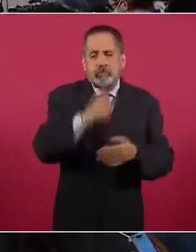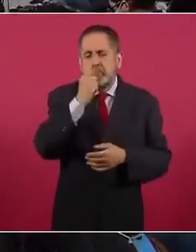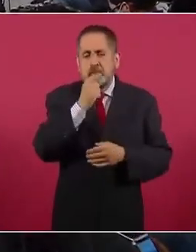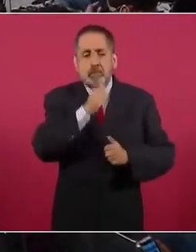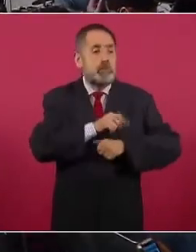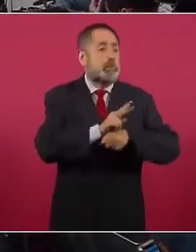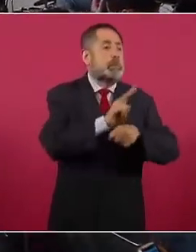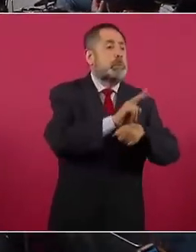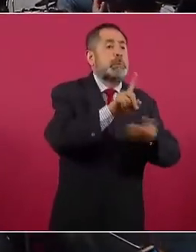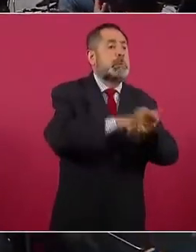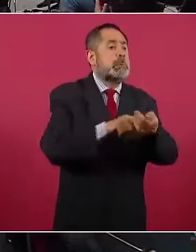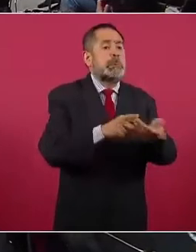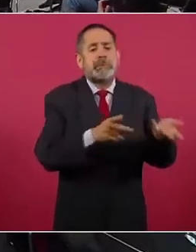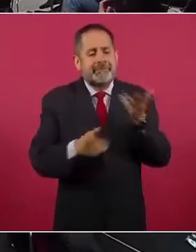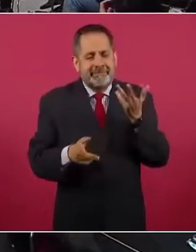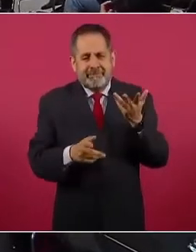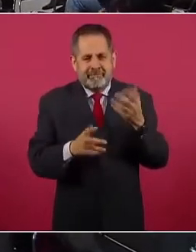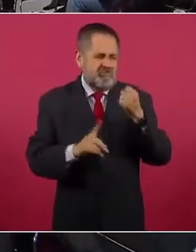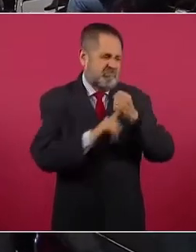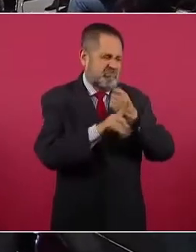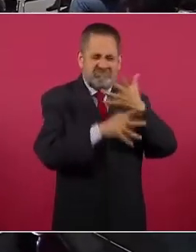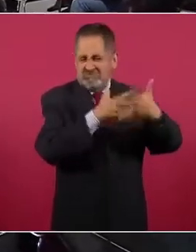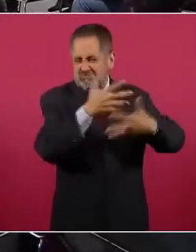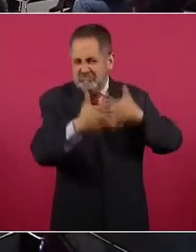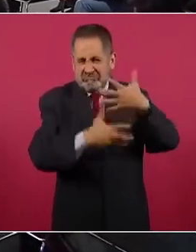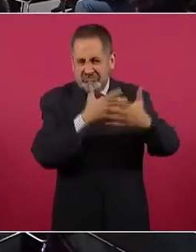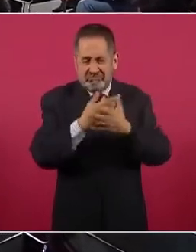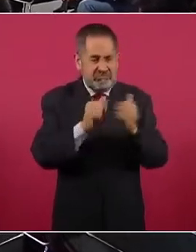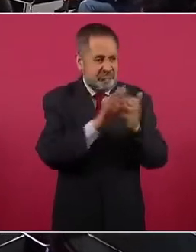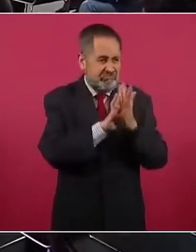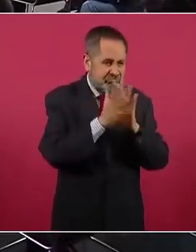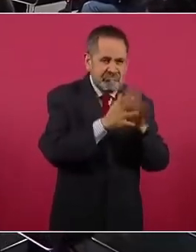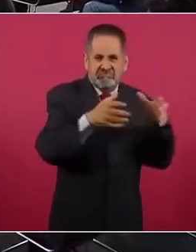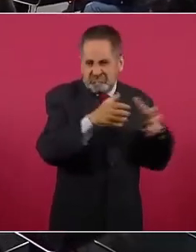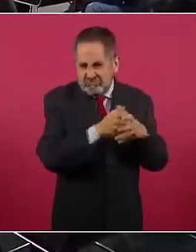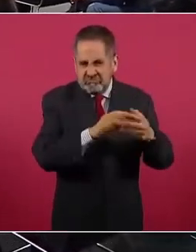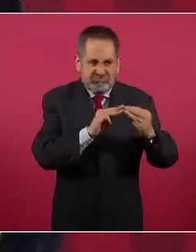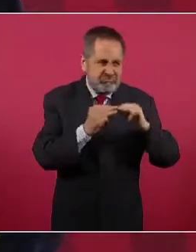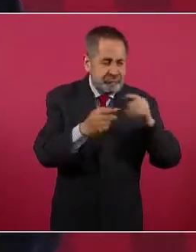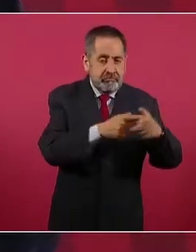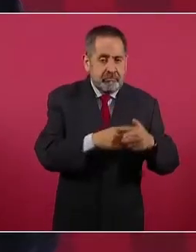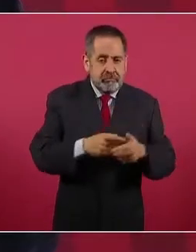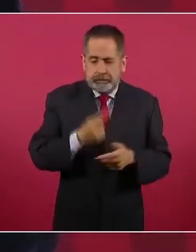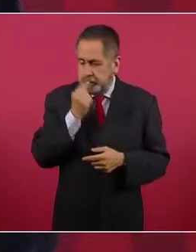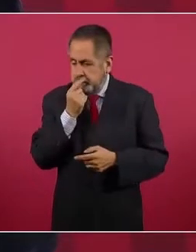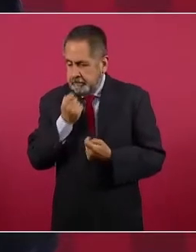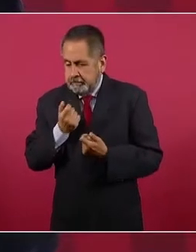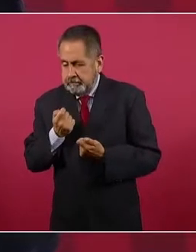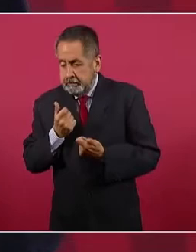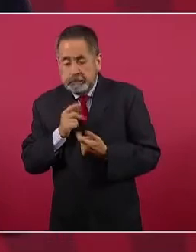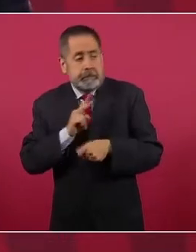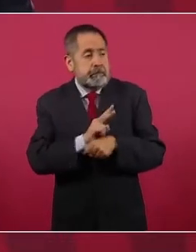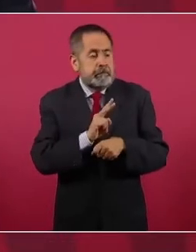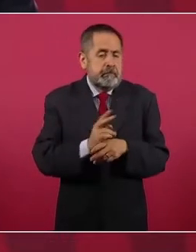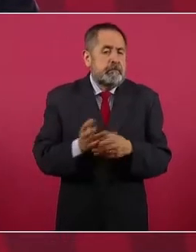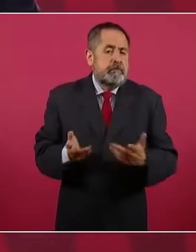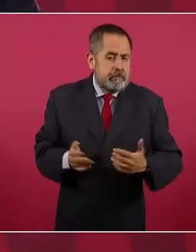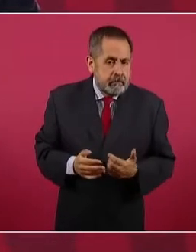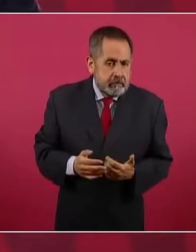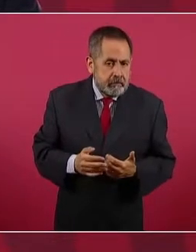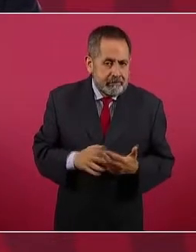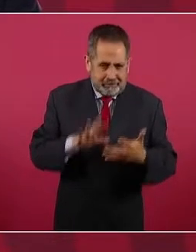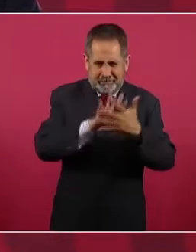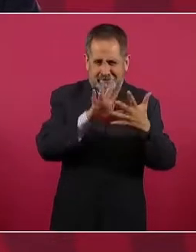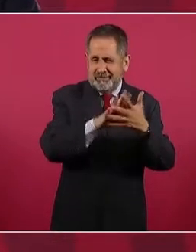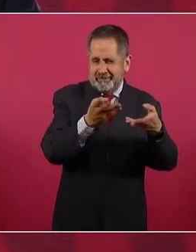un enfrentamiento de bandas al interior de un reclusorio?